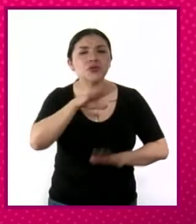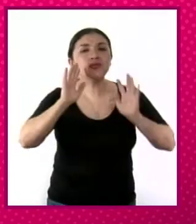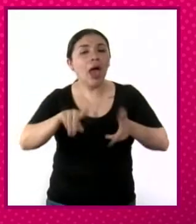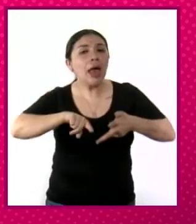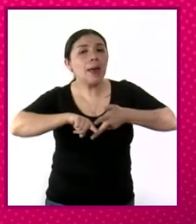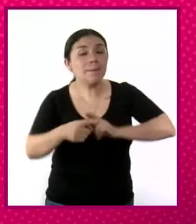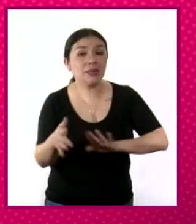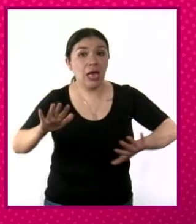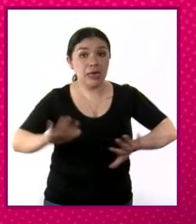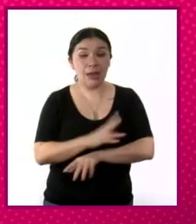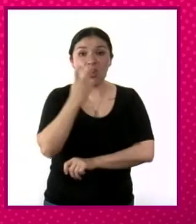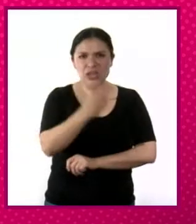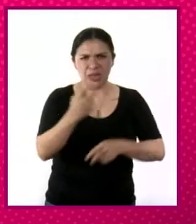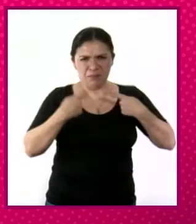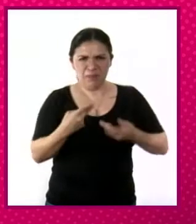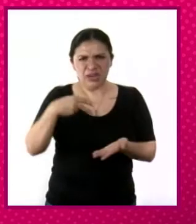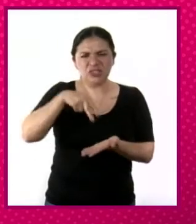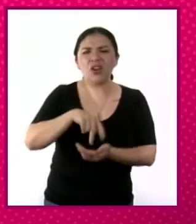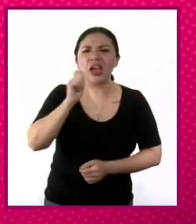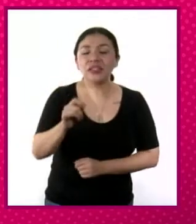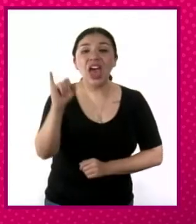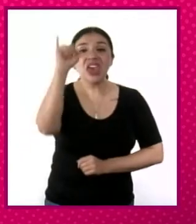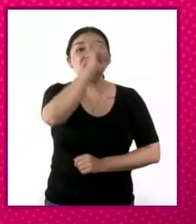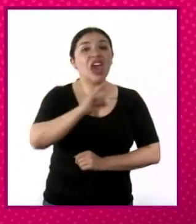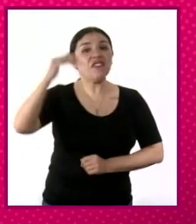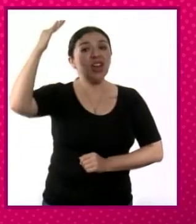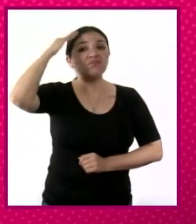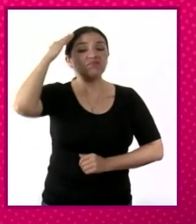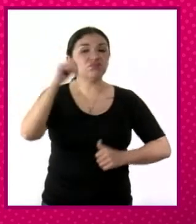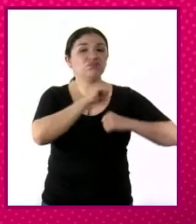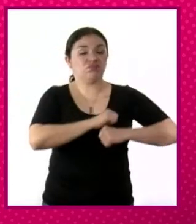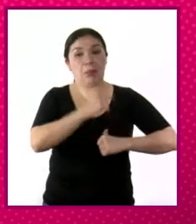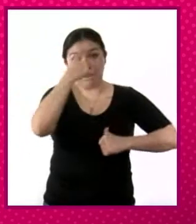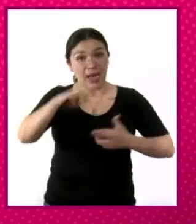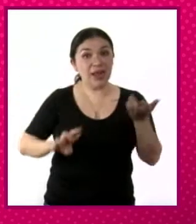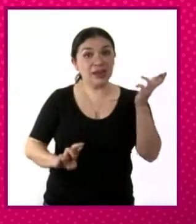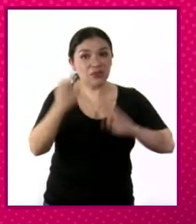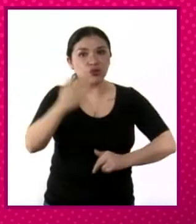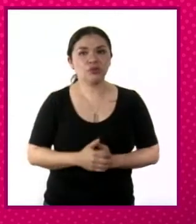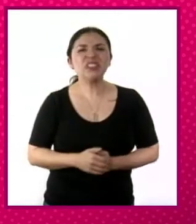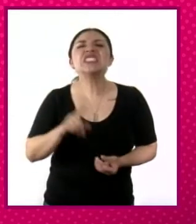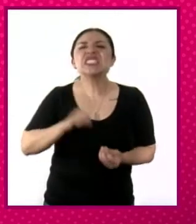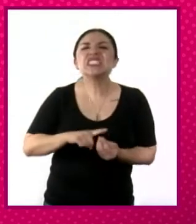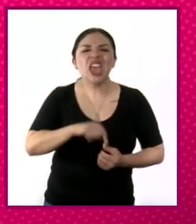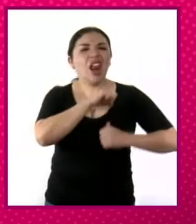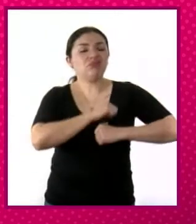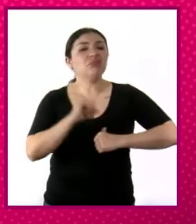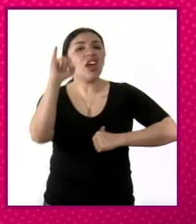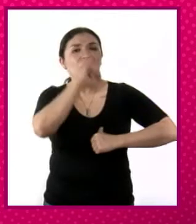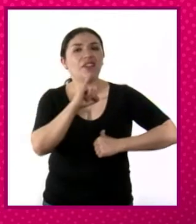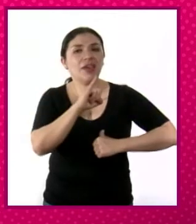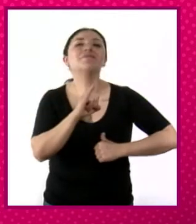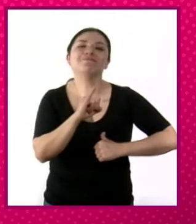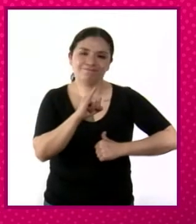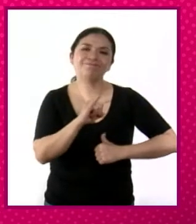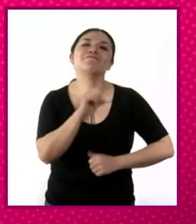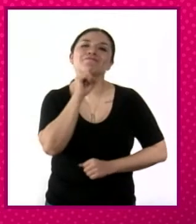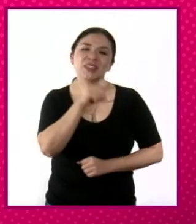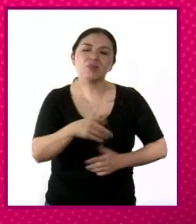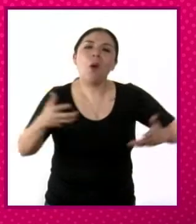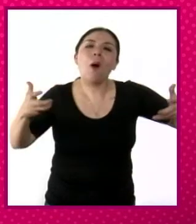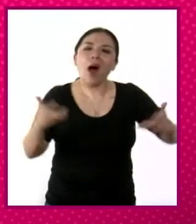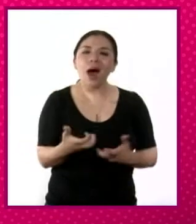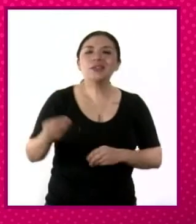a llamar a esta figura jefe máximo de la revolución. ¿Y quién es el jefe máximo de la revolución? Pues el